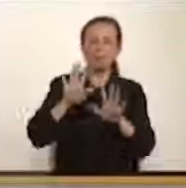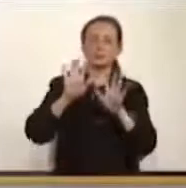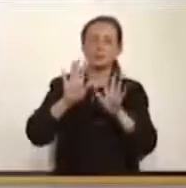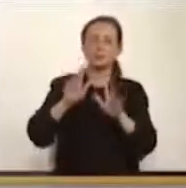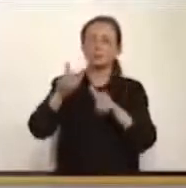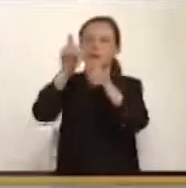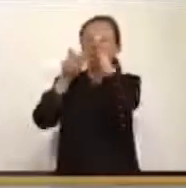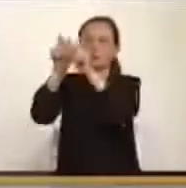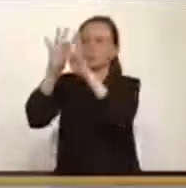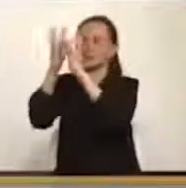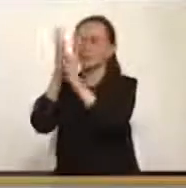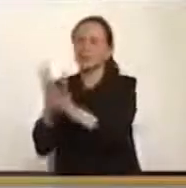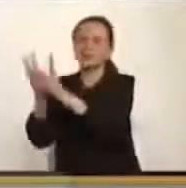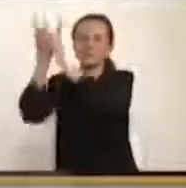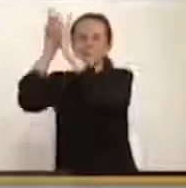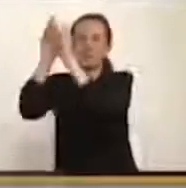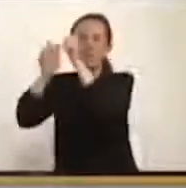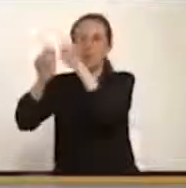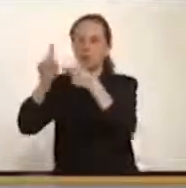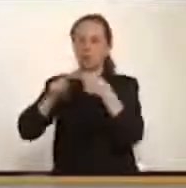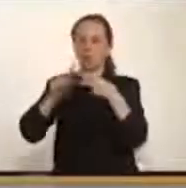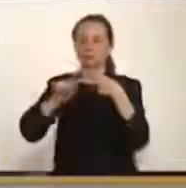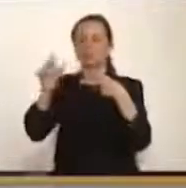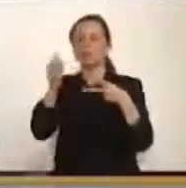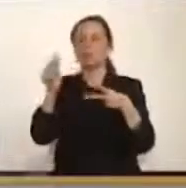Corte Constitucional y del Fast Track.